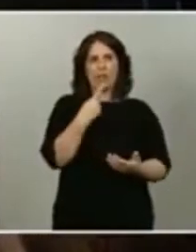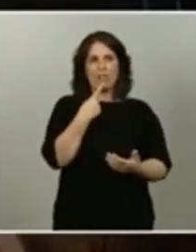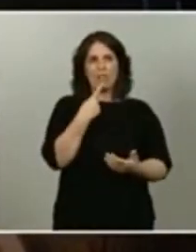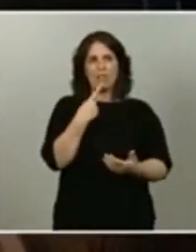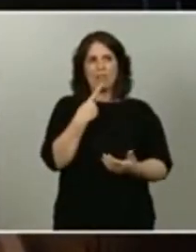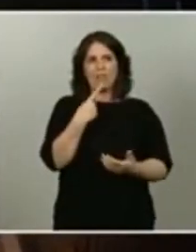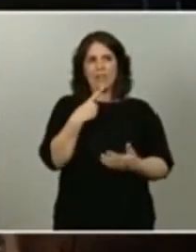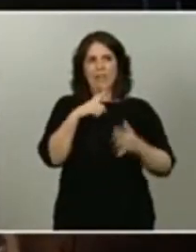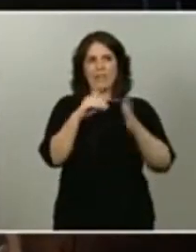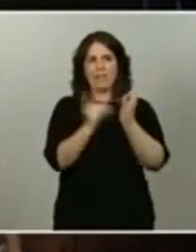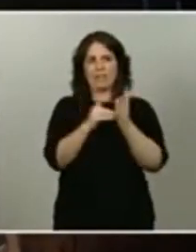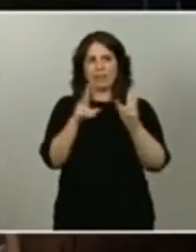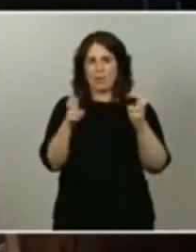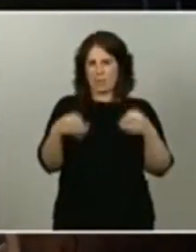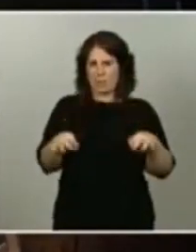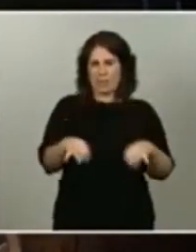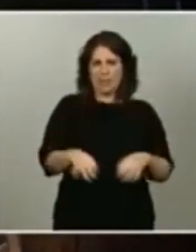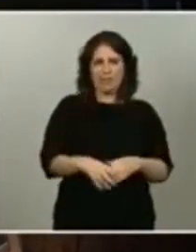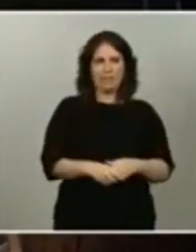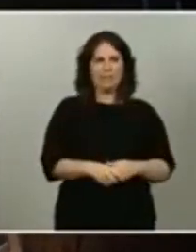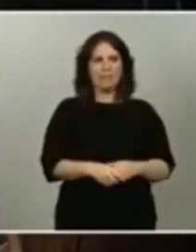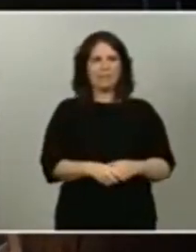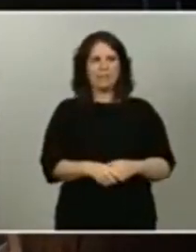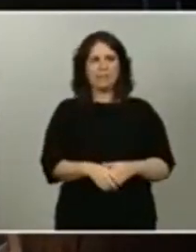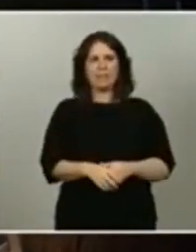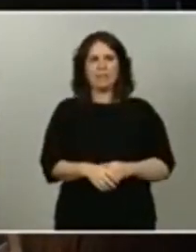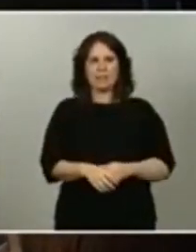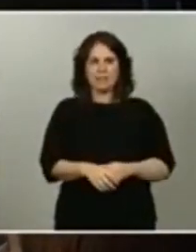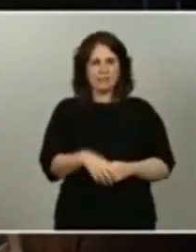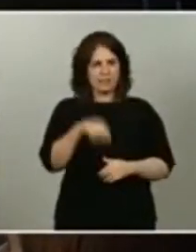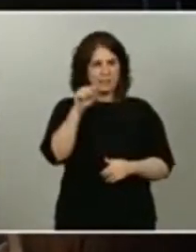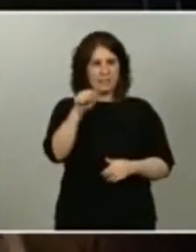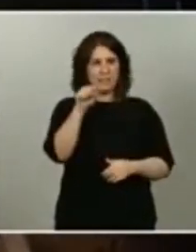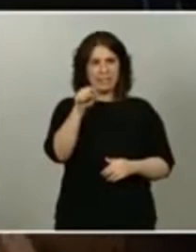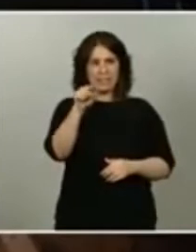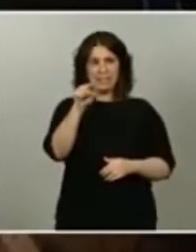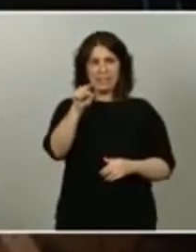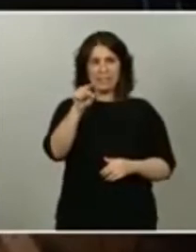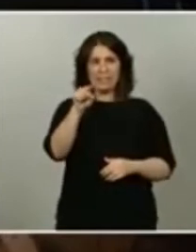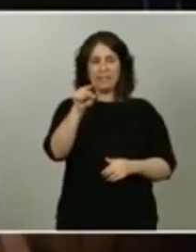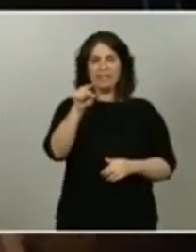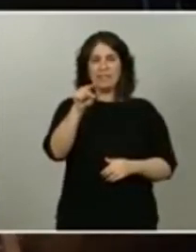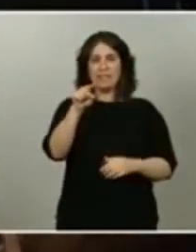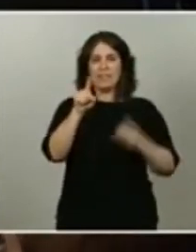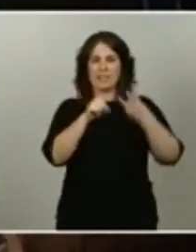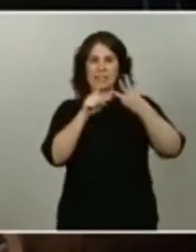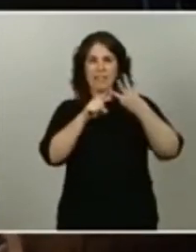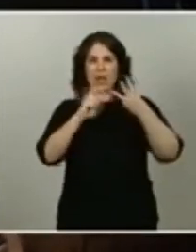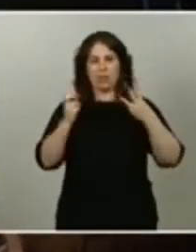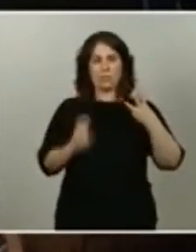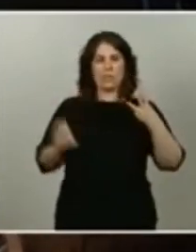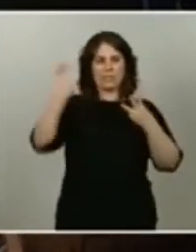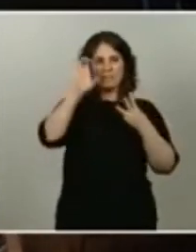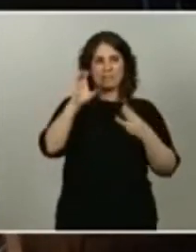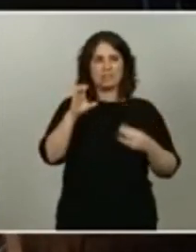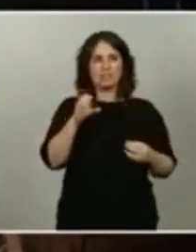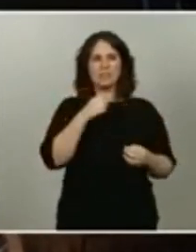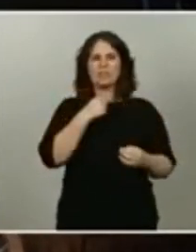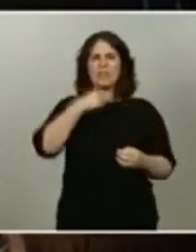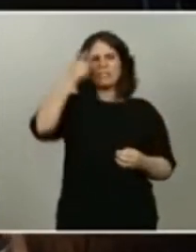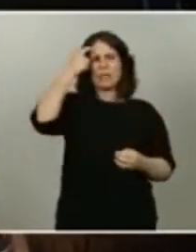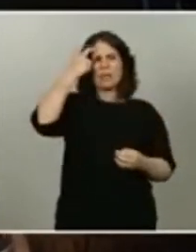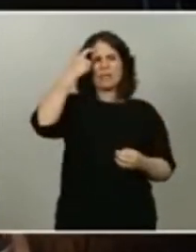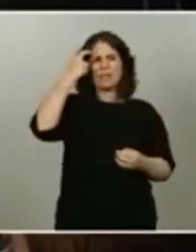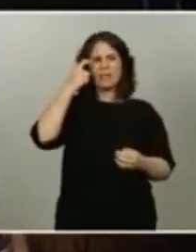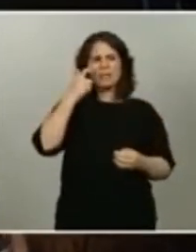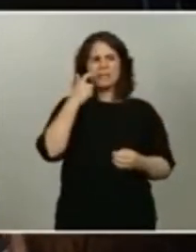Y sobre esto último que decía de las fronteras con países terceros, me gustaría saber si el Gobierno estaría más